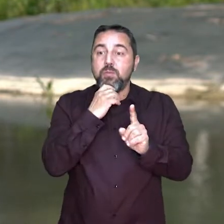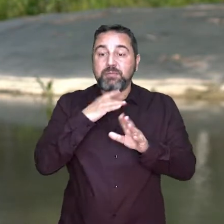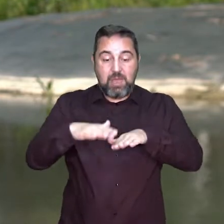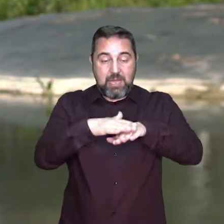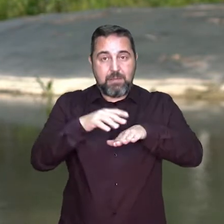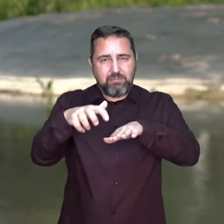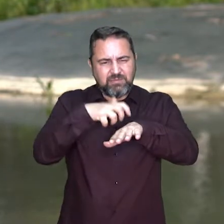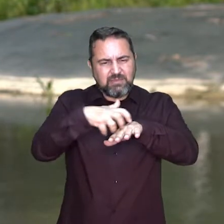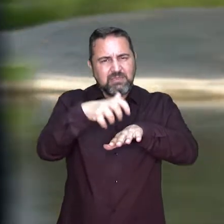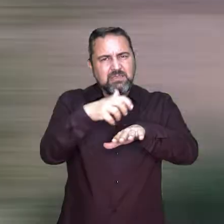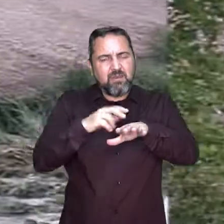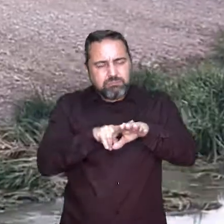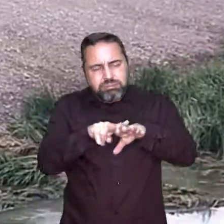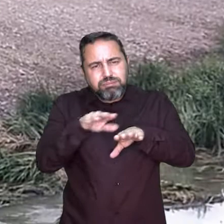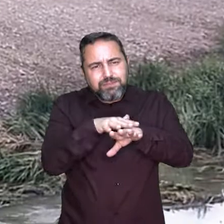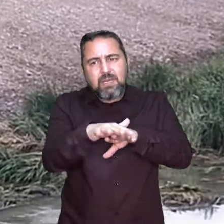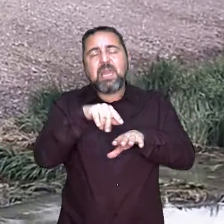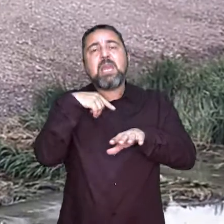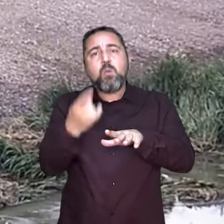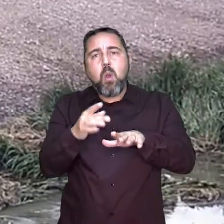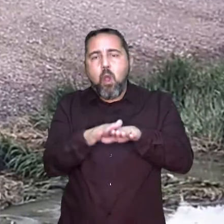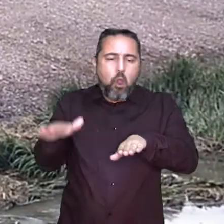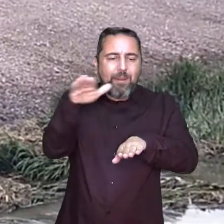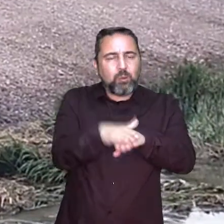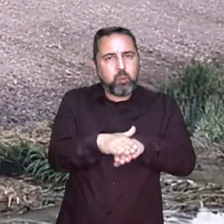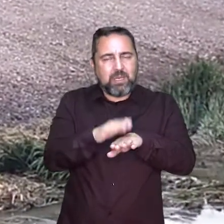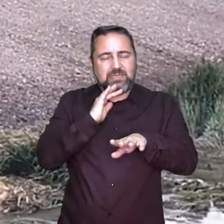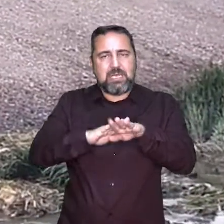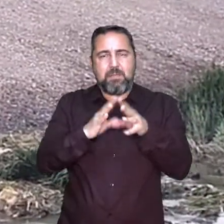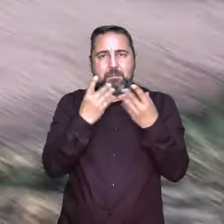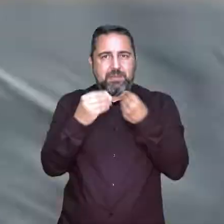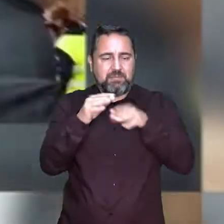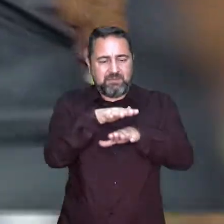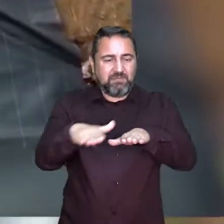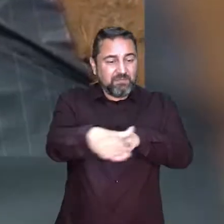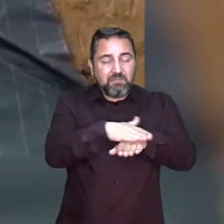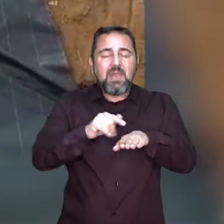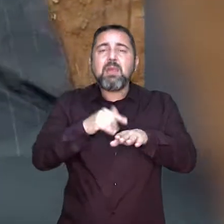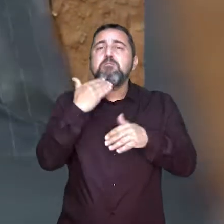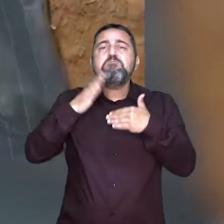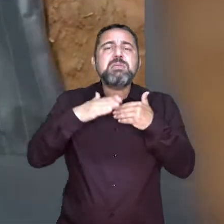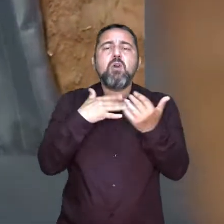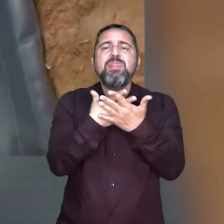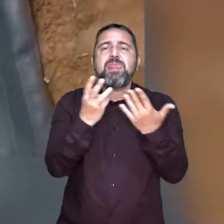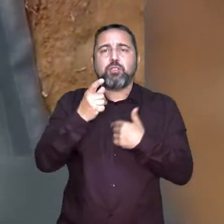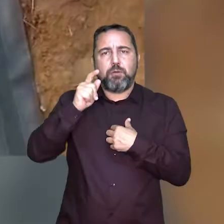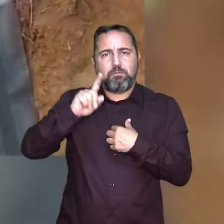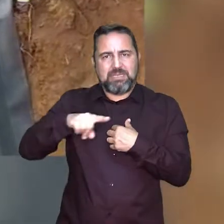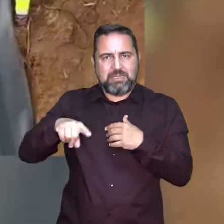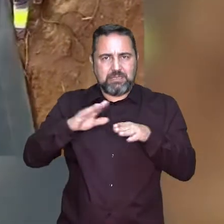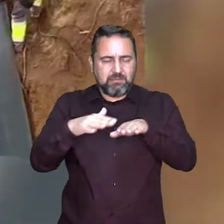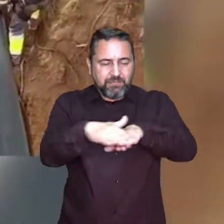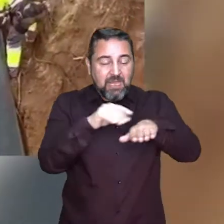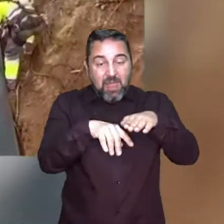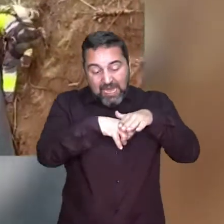de la caña, mediante un desbroce de la parte aérea y, posteriormente, la cubrición con coberturas opacas. Esta cubrición, que permanecerá